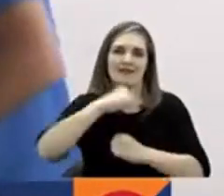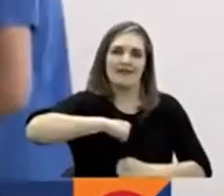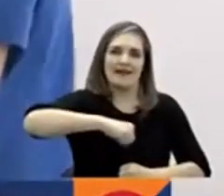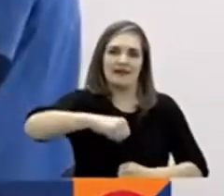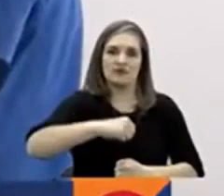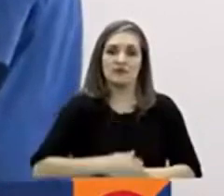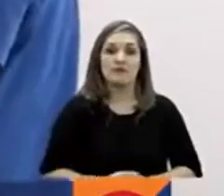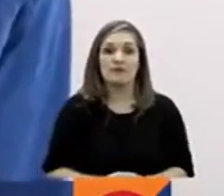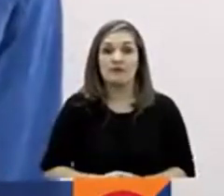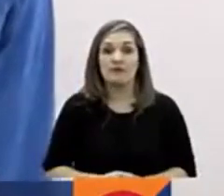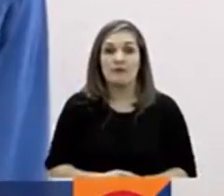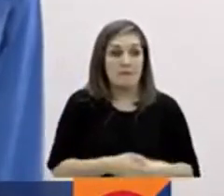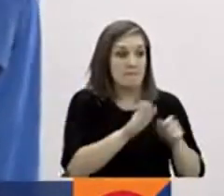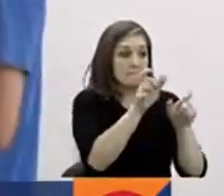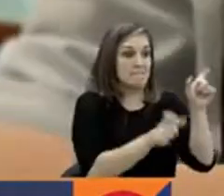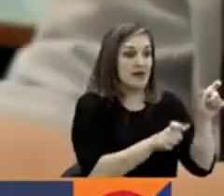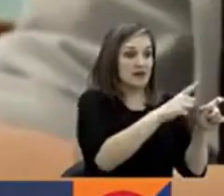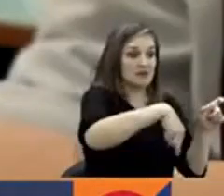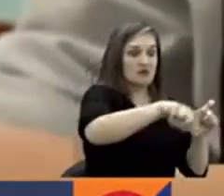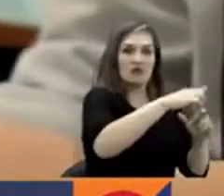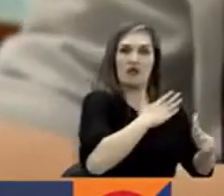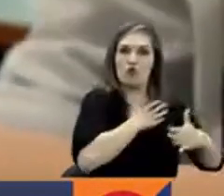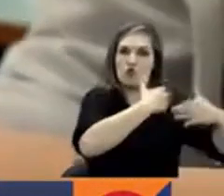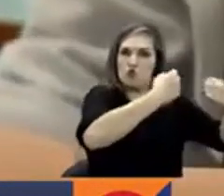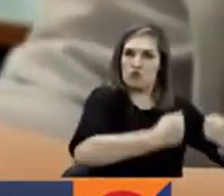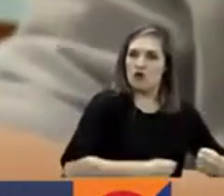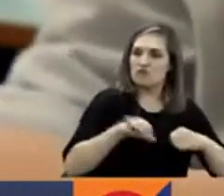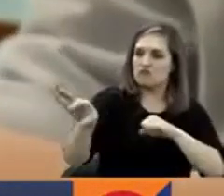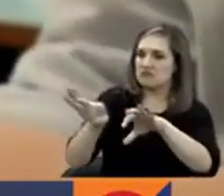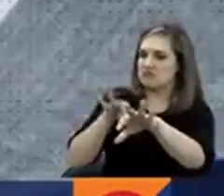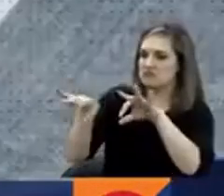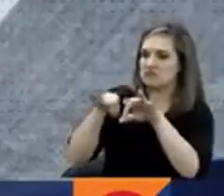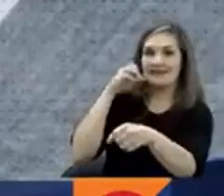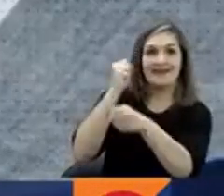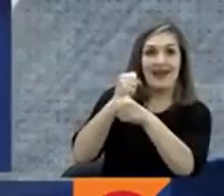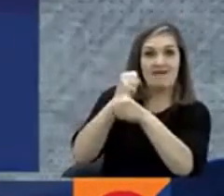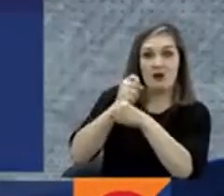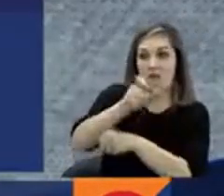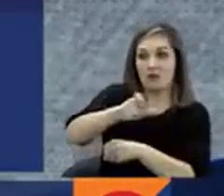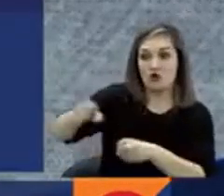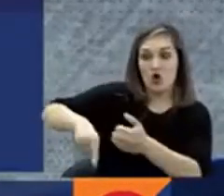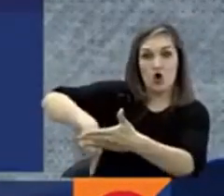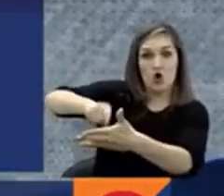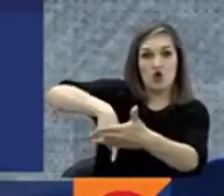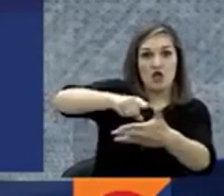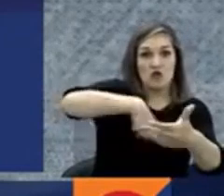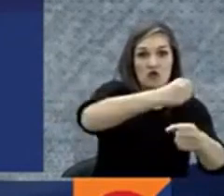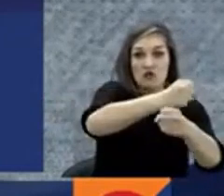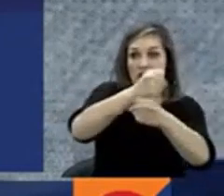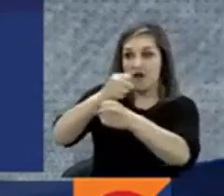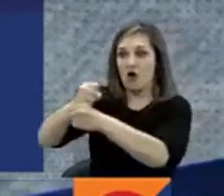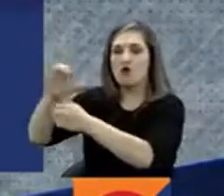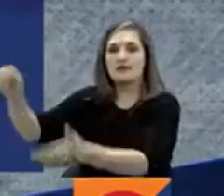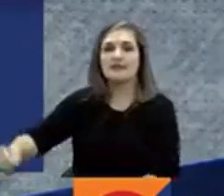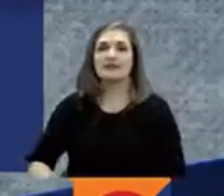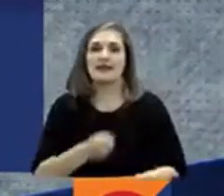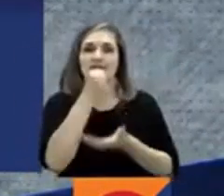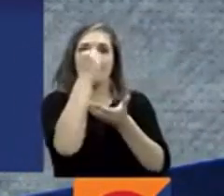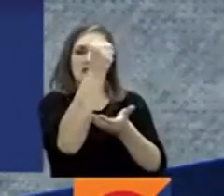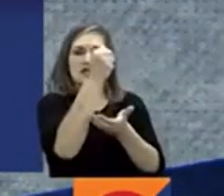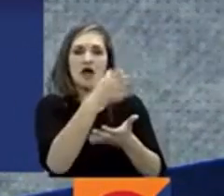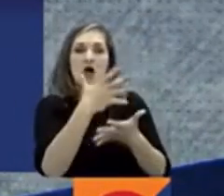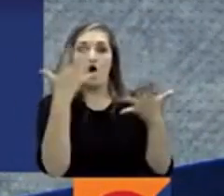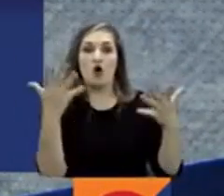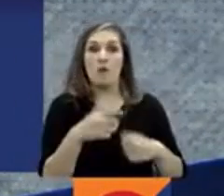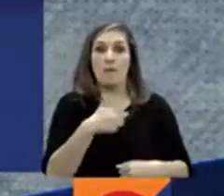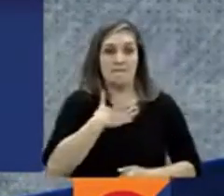empleadores paguen las cesantías de sus trabajadores, que tienen contrato laboral. Así define cuánto debe pagar. El salario lo multiplica